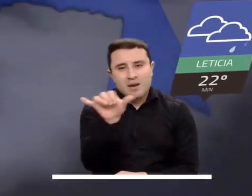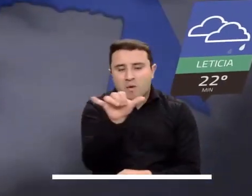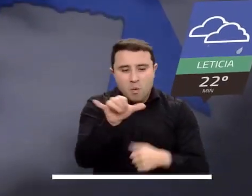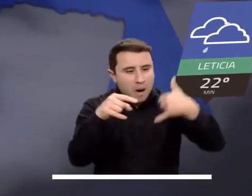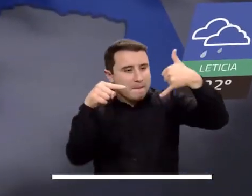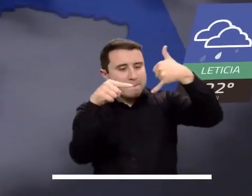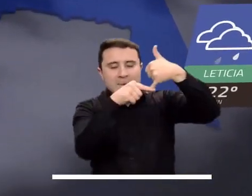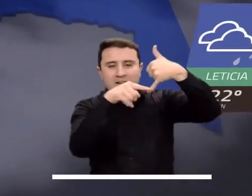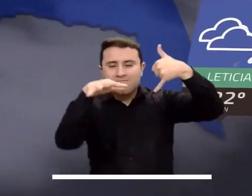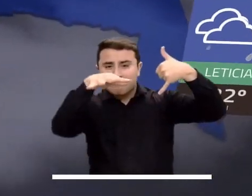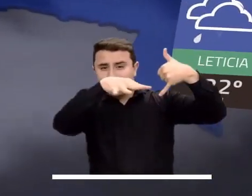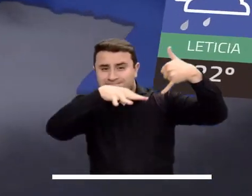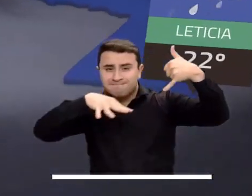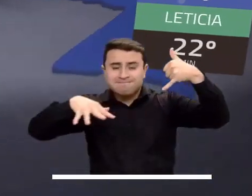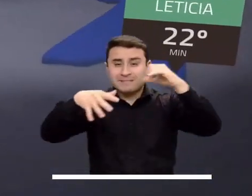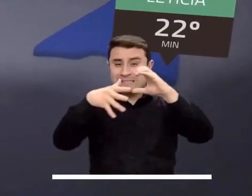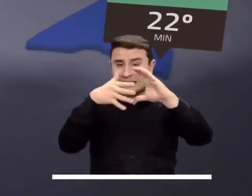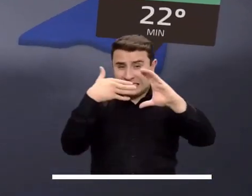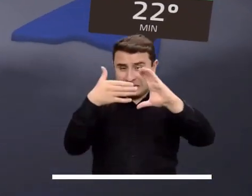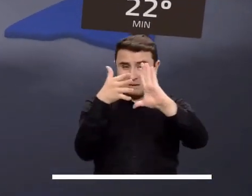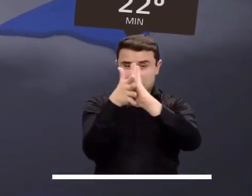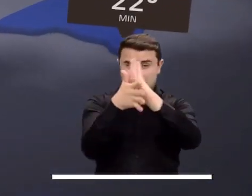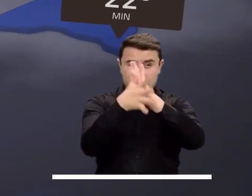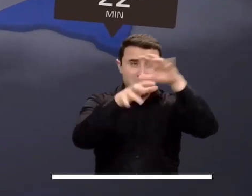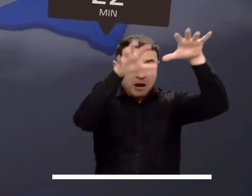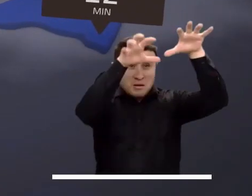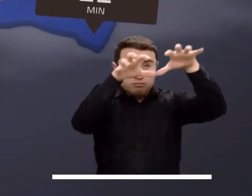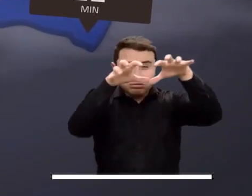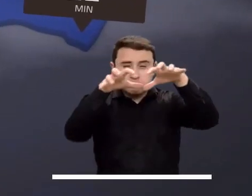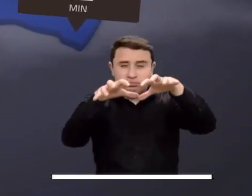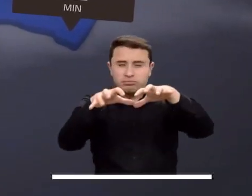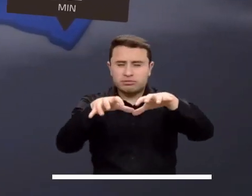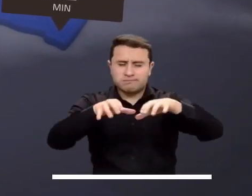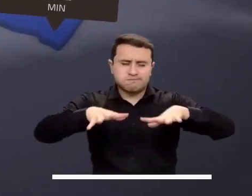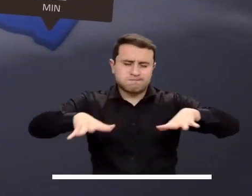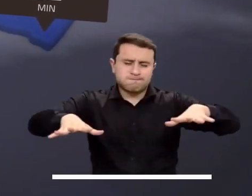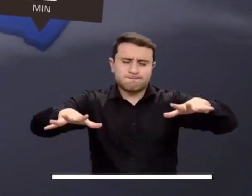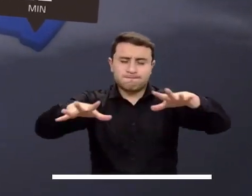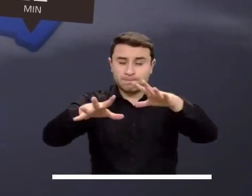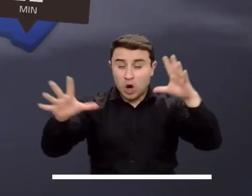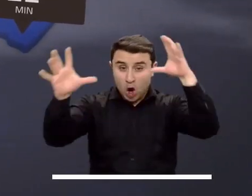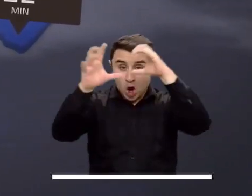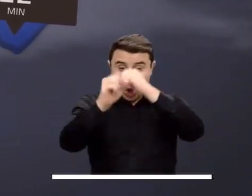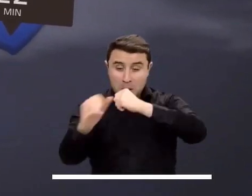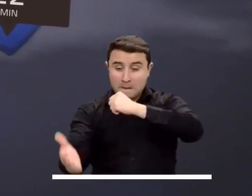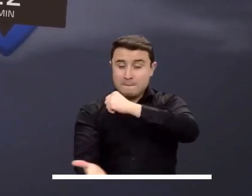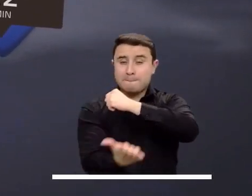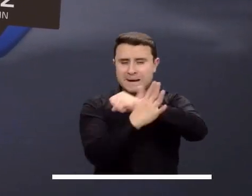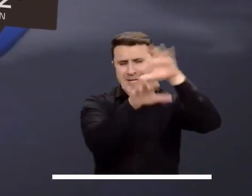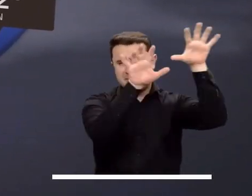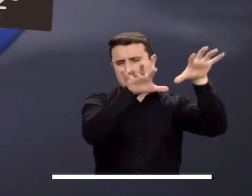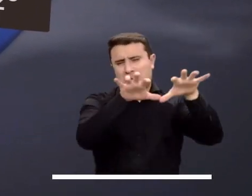Lo mismo se calcula en la Amazonía, donde los pronósticos anuncian lluvias generales durante la noche y la madrugada.